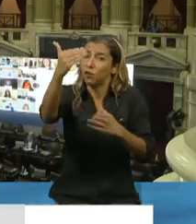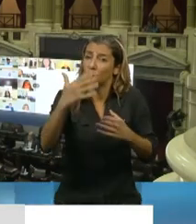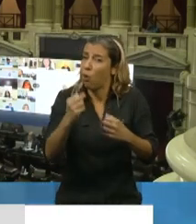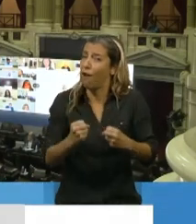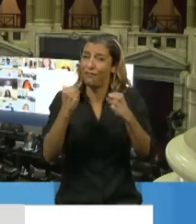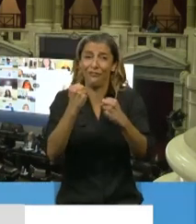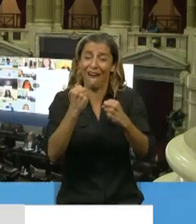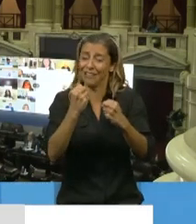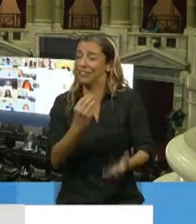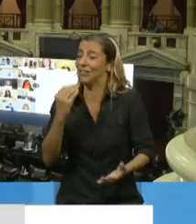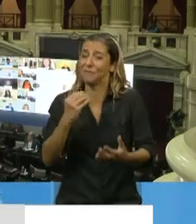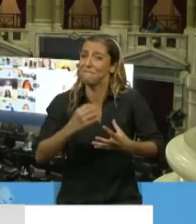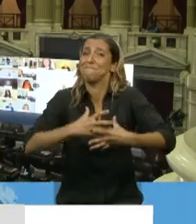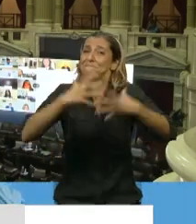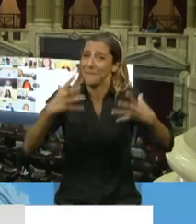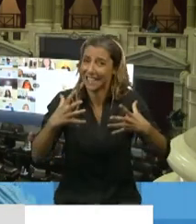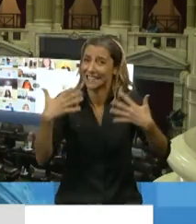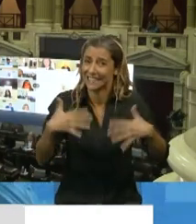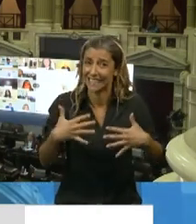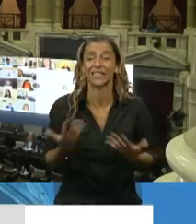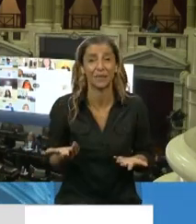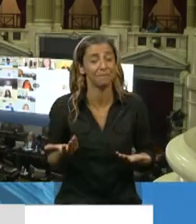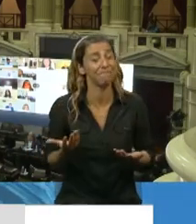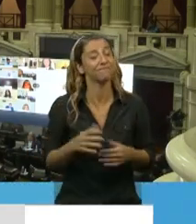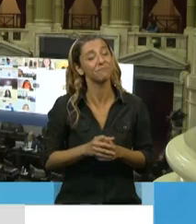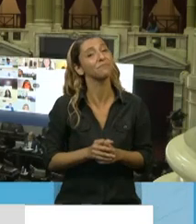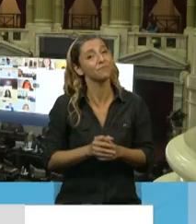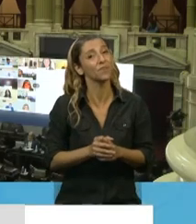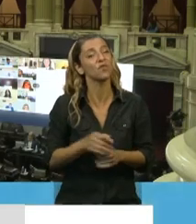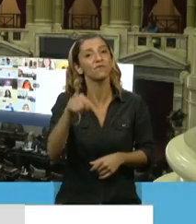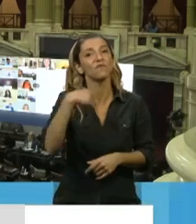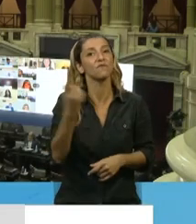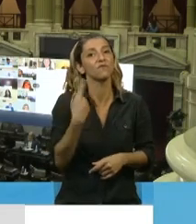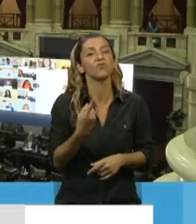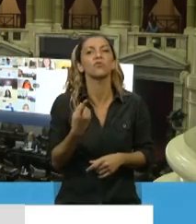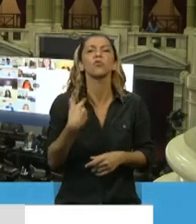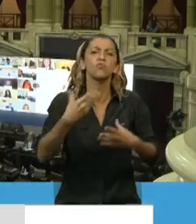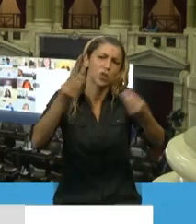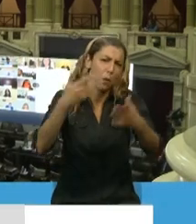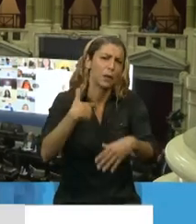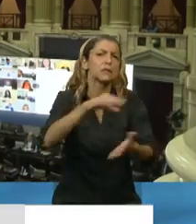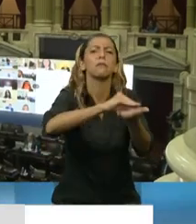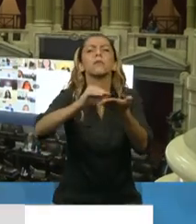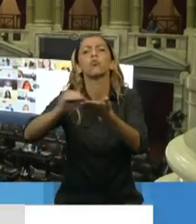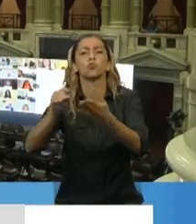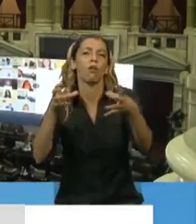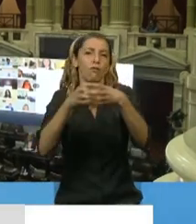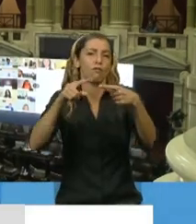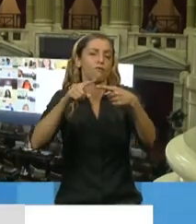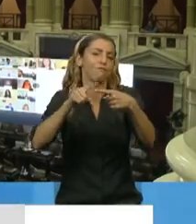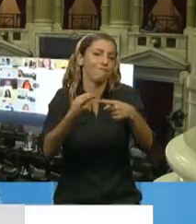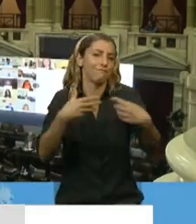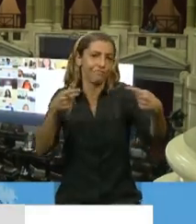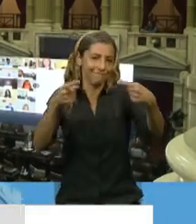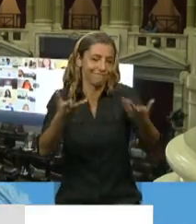Pero quiero decir dos cosas. Una, primero, poner en contexto. Muchas veces hablan los diputados de la oposición, quizás es el